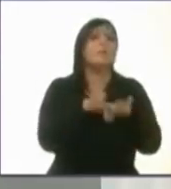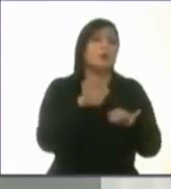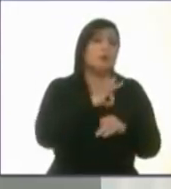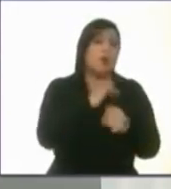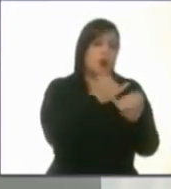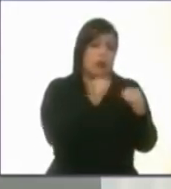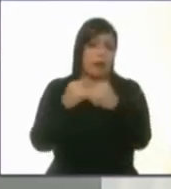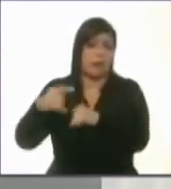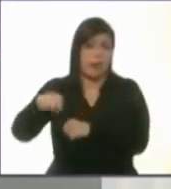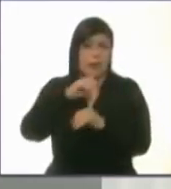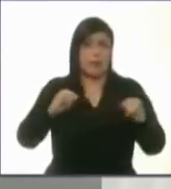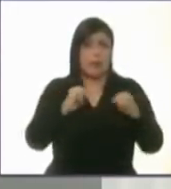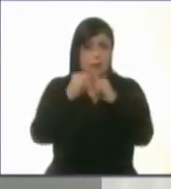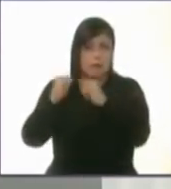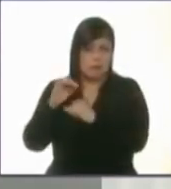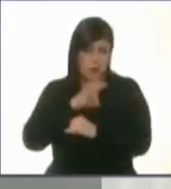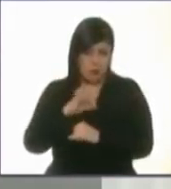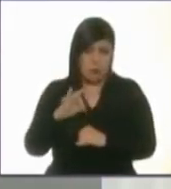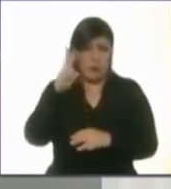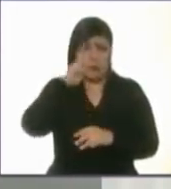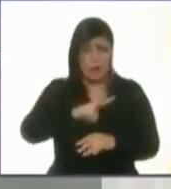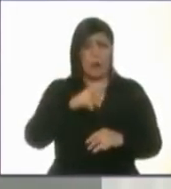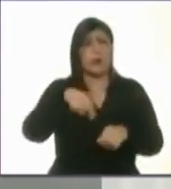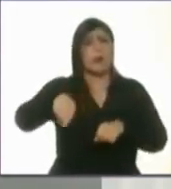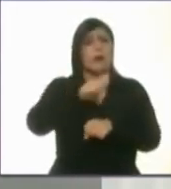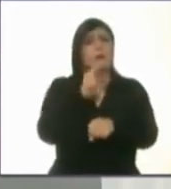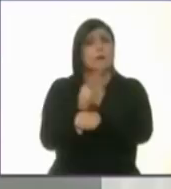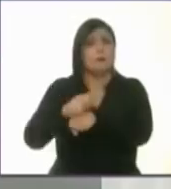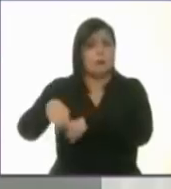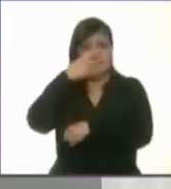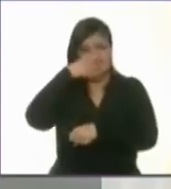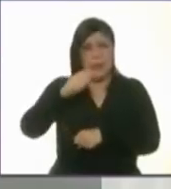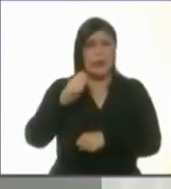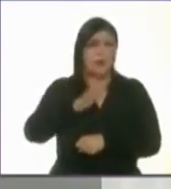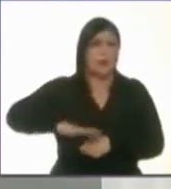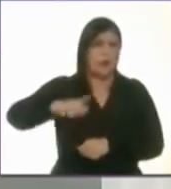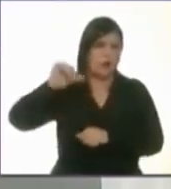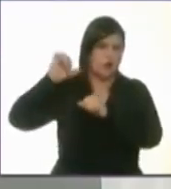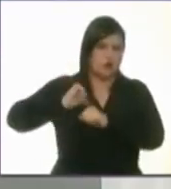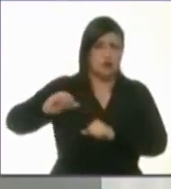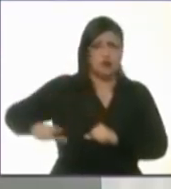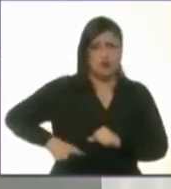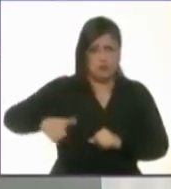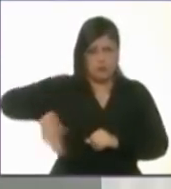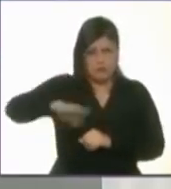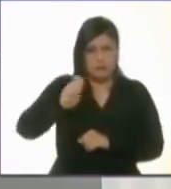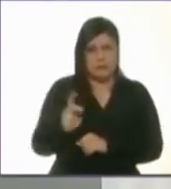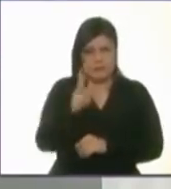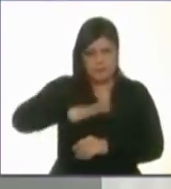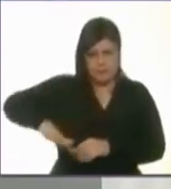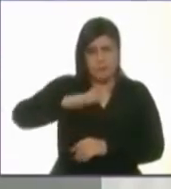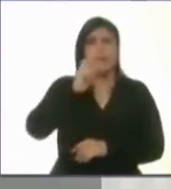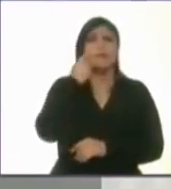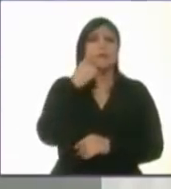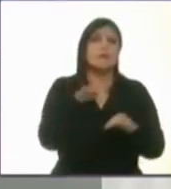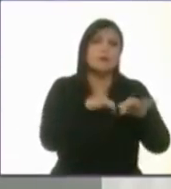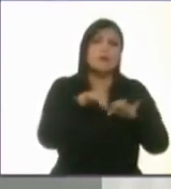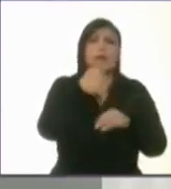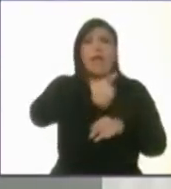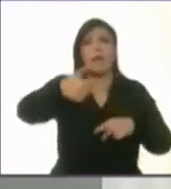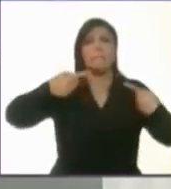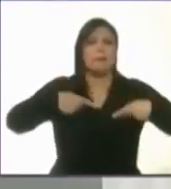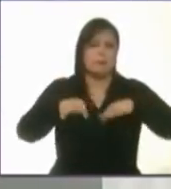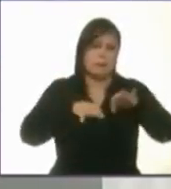independencia a las instituciones que vigilan el servicio público, que vigilan el desempeño de los servidores